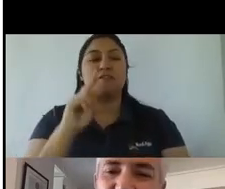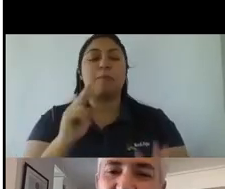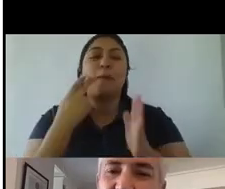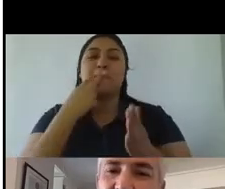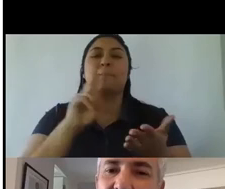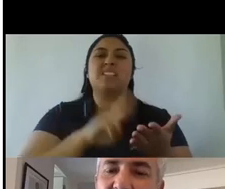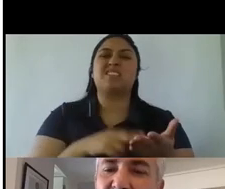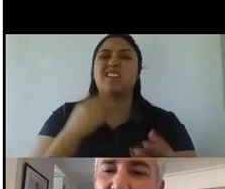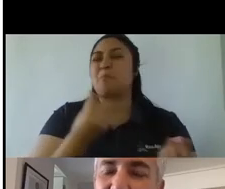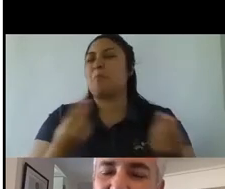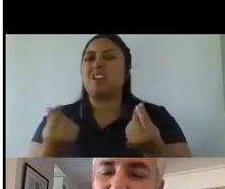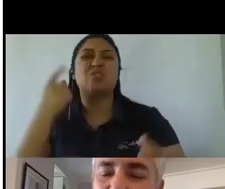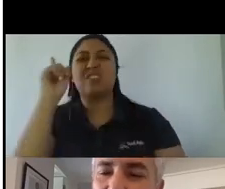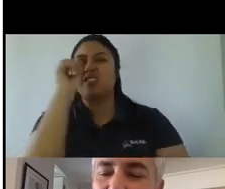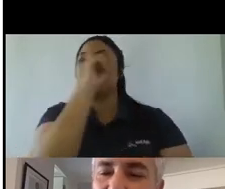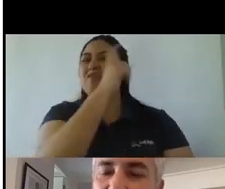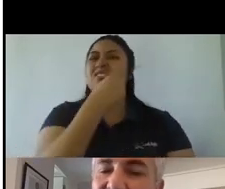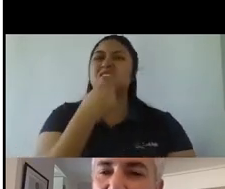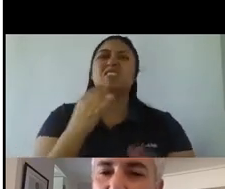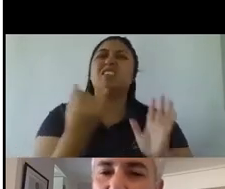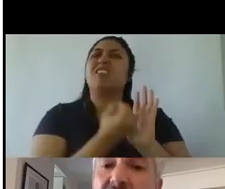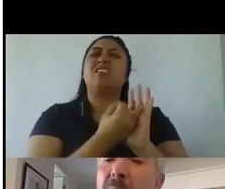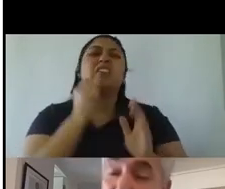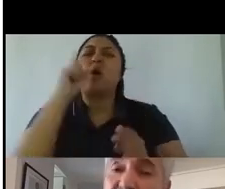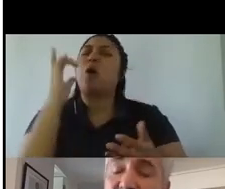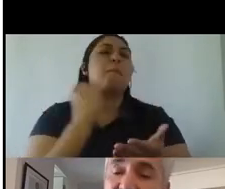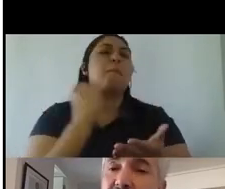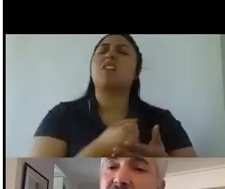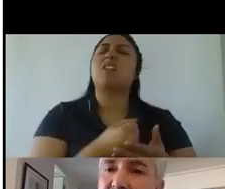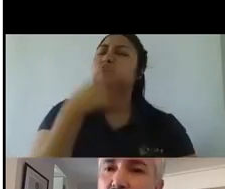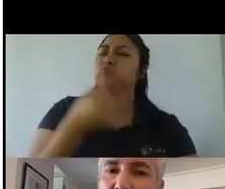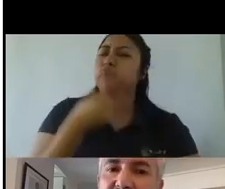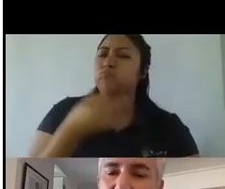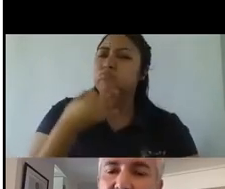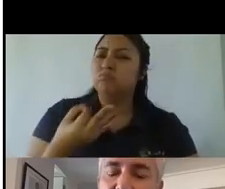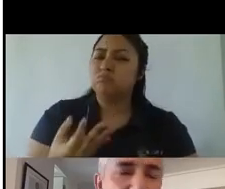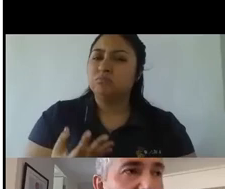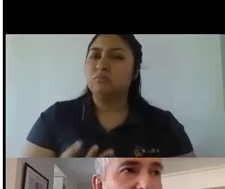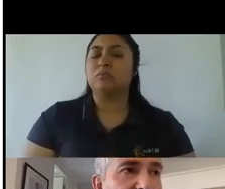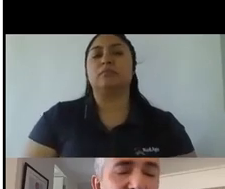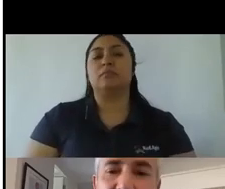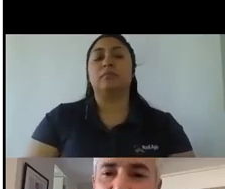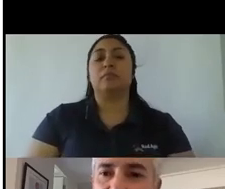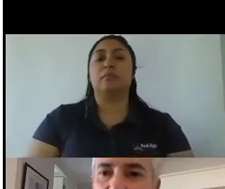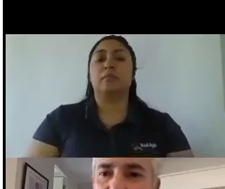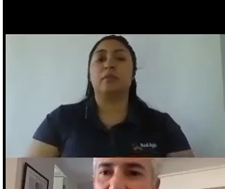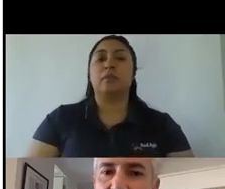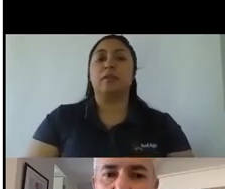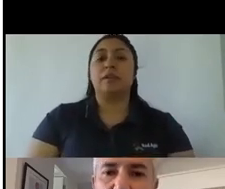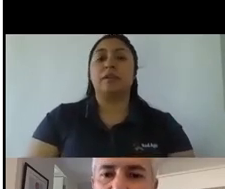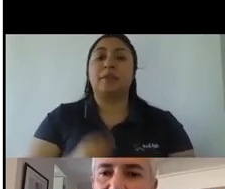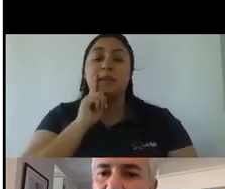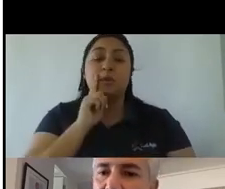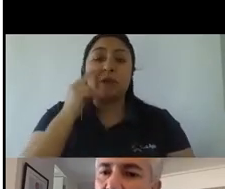identificar finalmente cuál es la marca que está hablando a menos que efectivamente veamos una experiencia digamos que sea